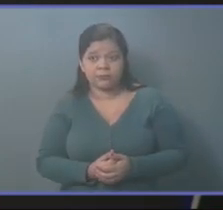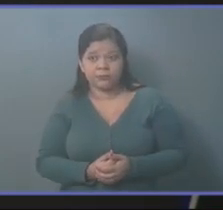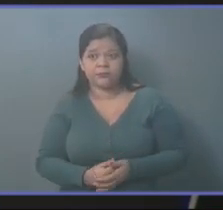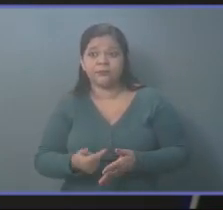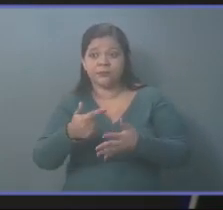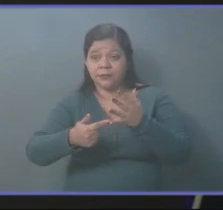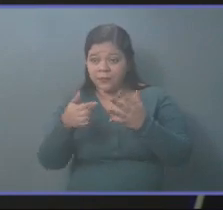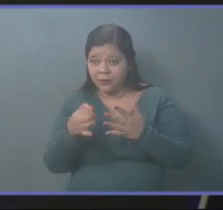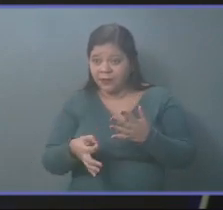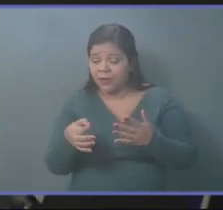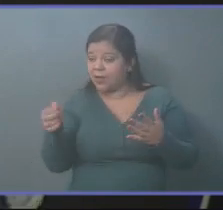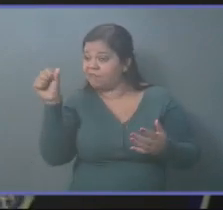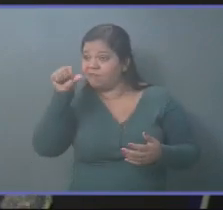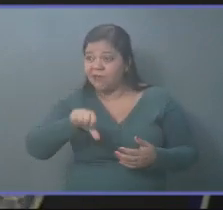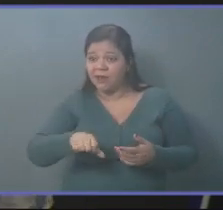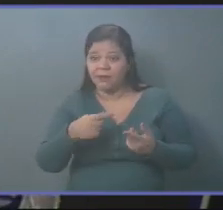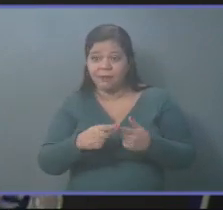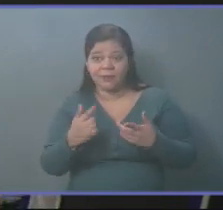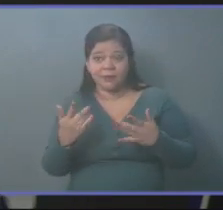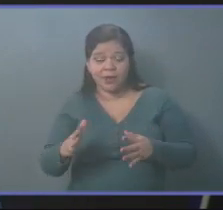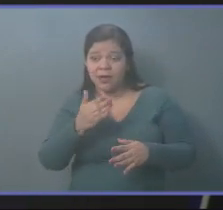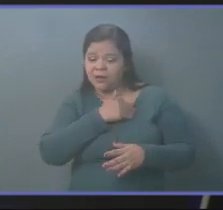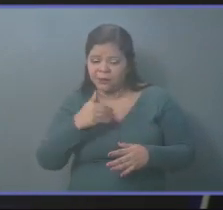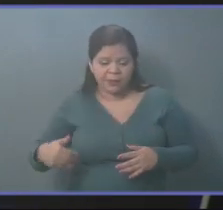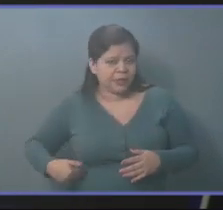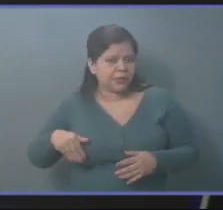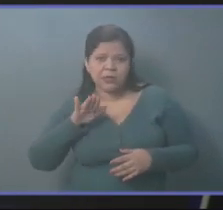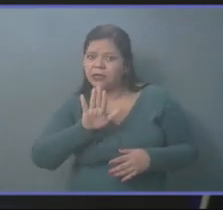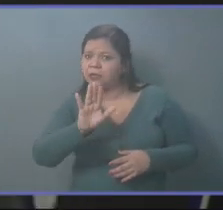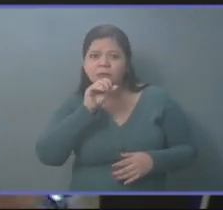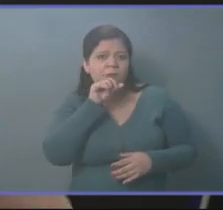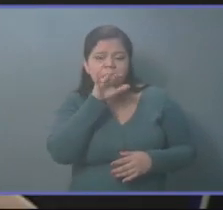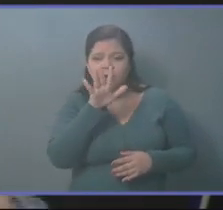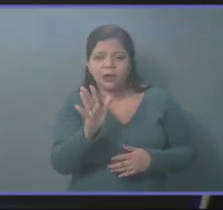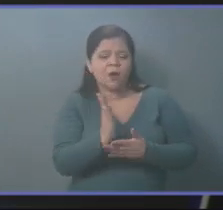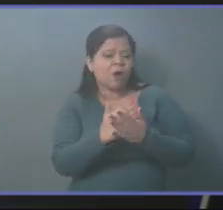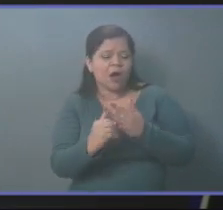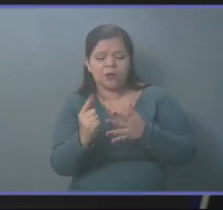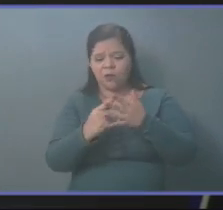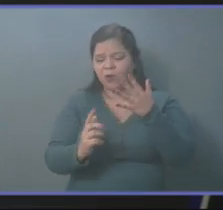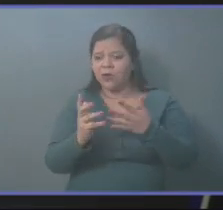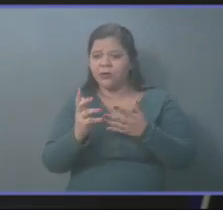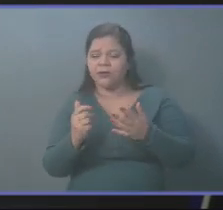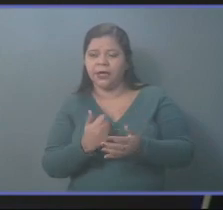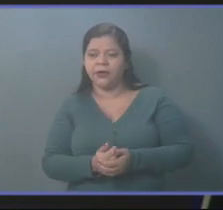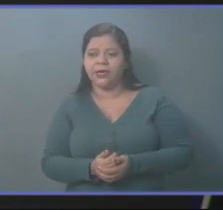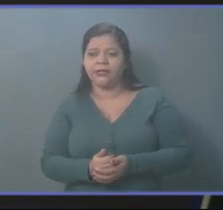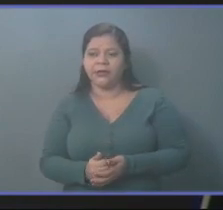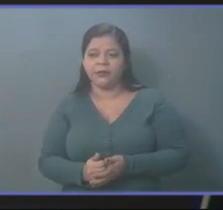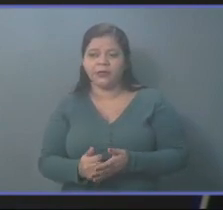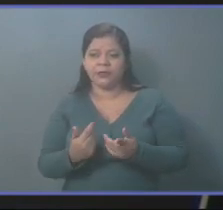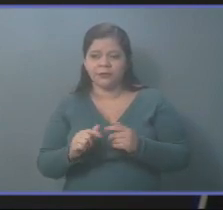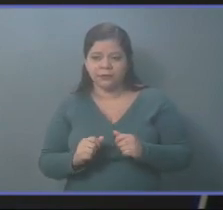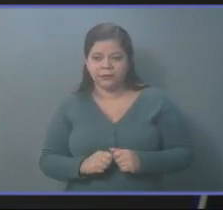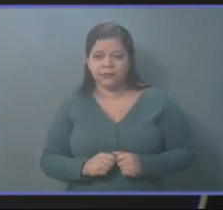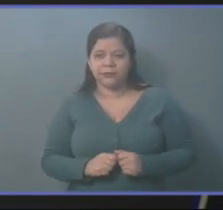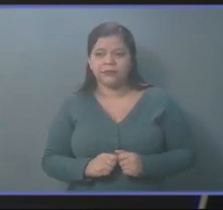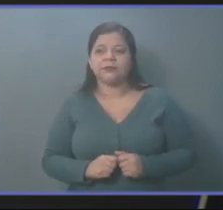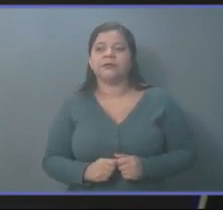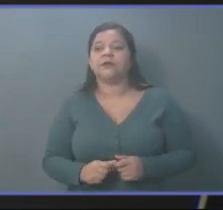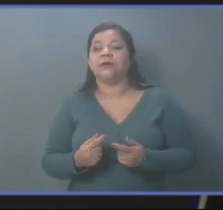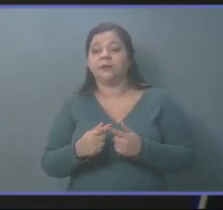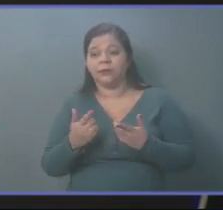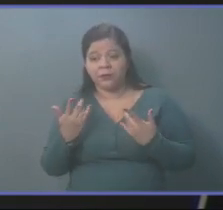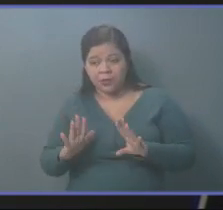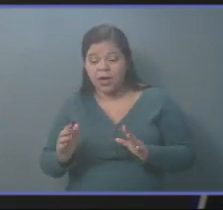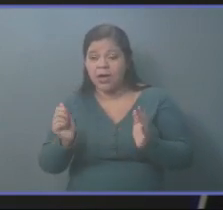una ley que tampoco estaba mal hecha. Así es más, ni el Presidente nunca dijo que era inconstitucional, todavía no ha resuelto sobre ella. El